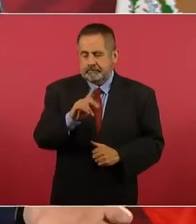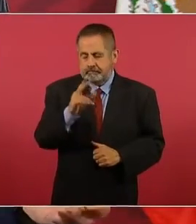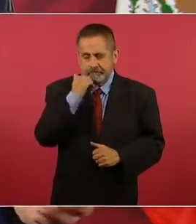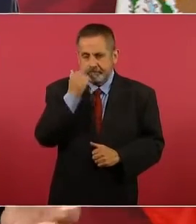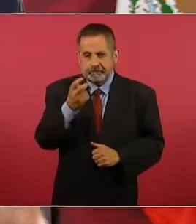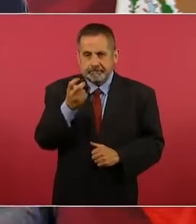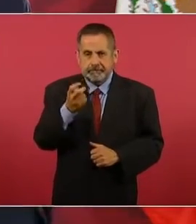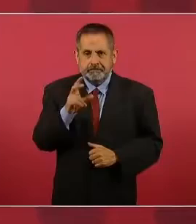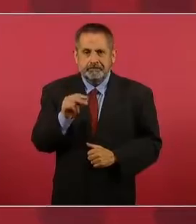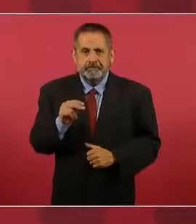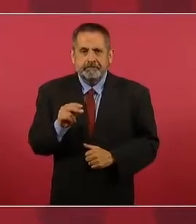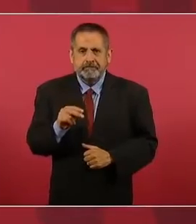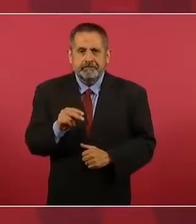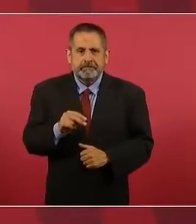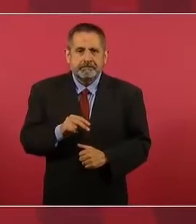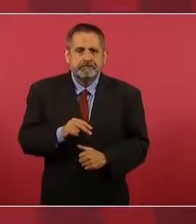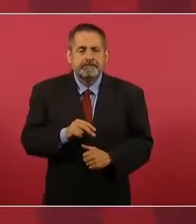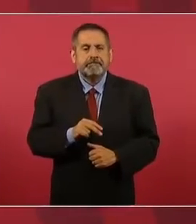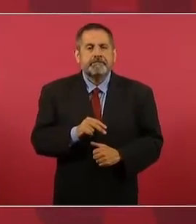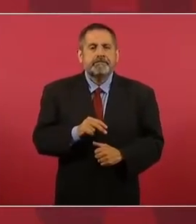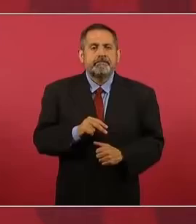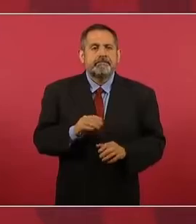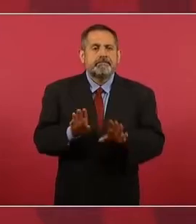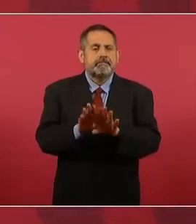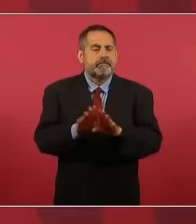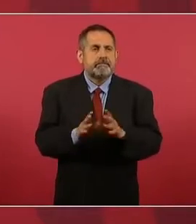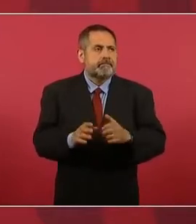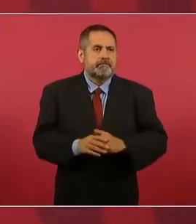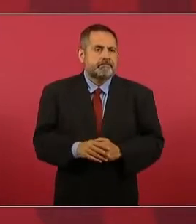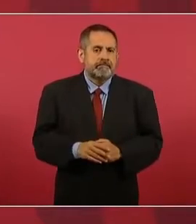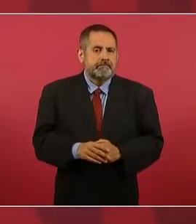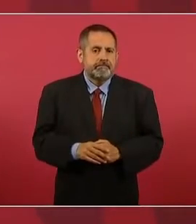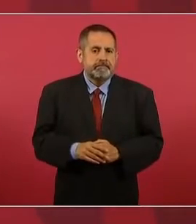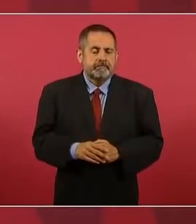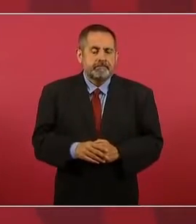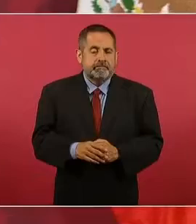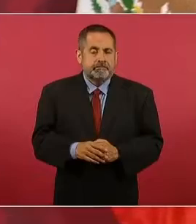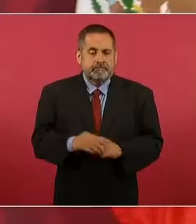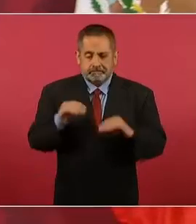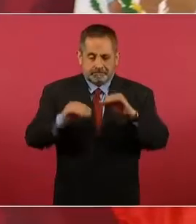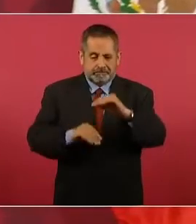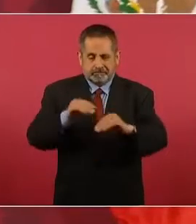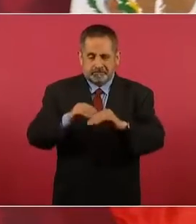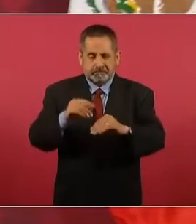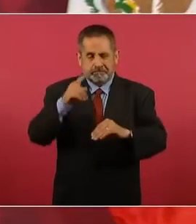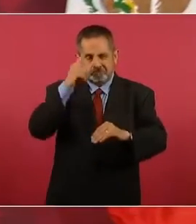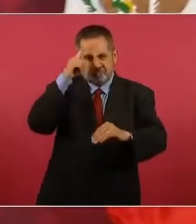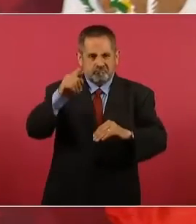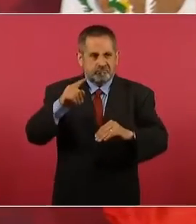construir un Frankenstein.